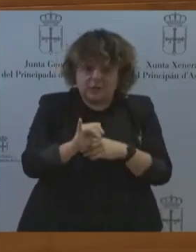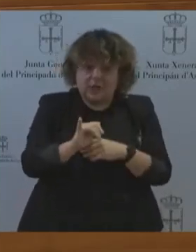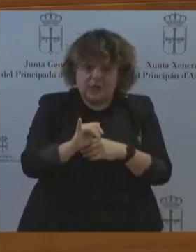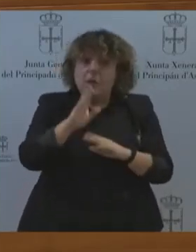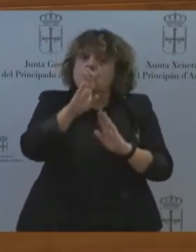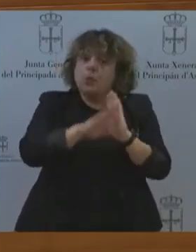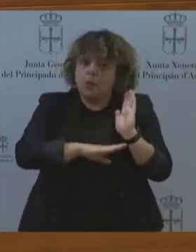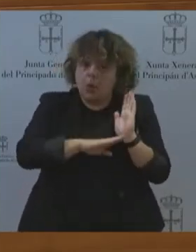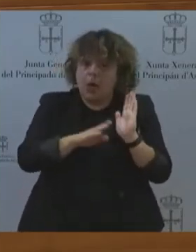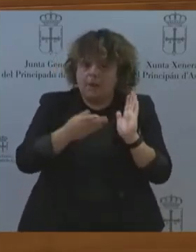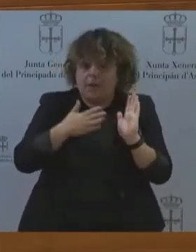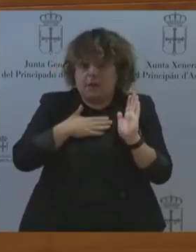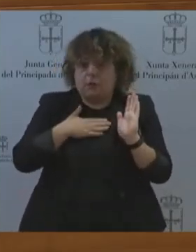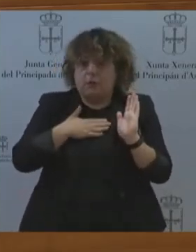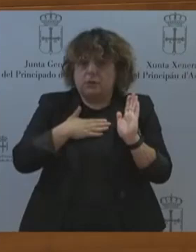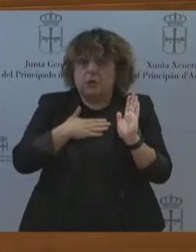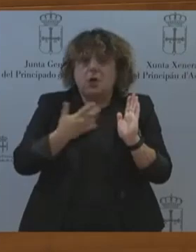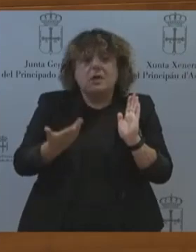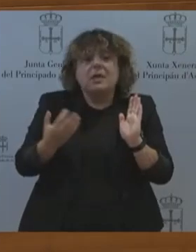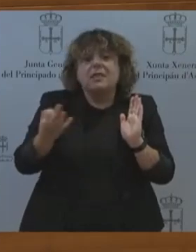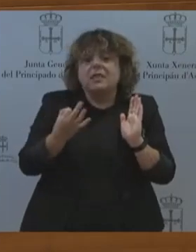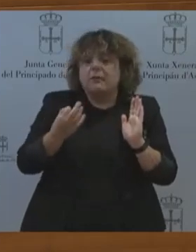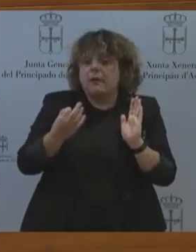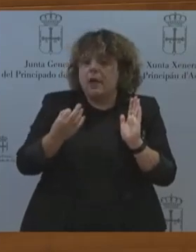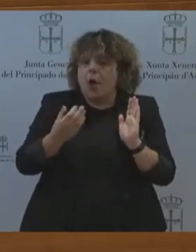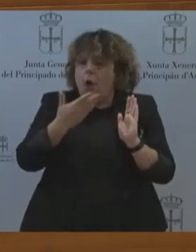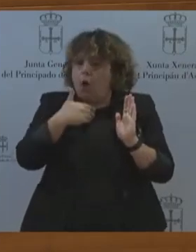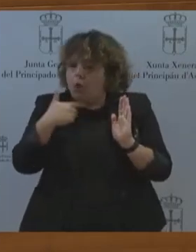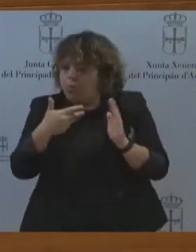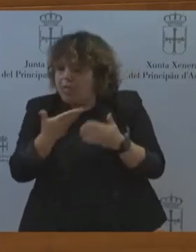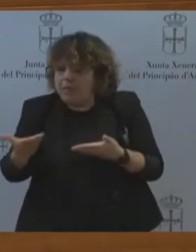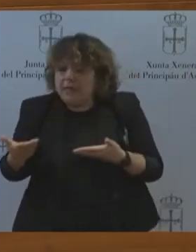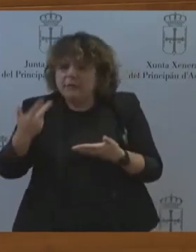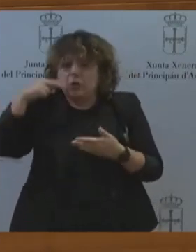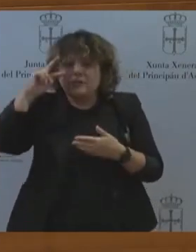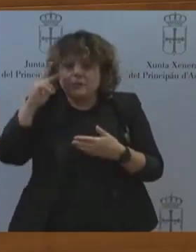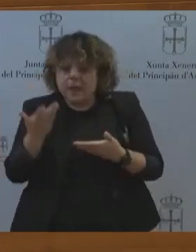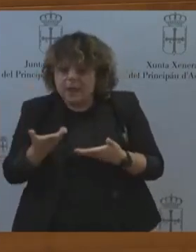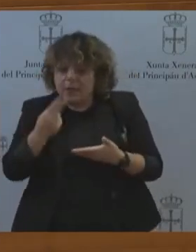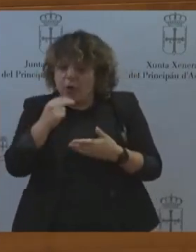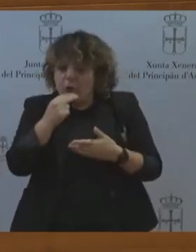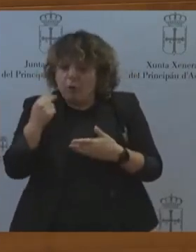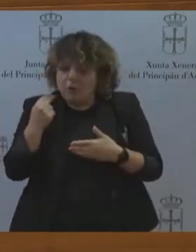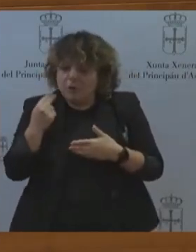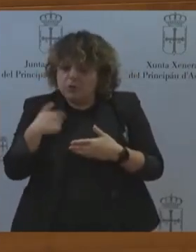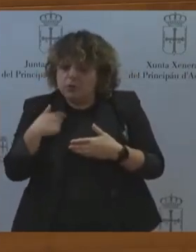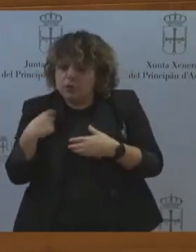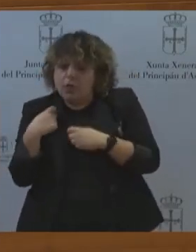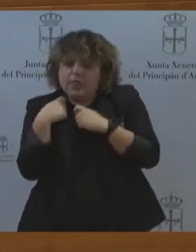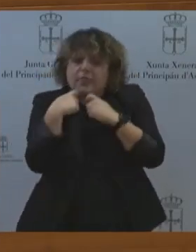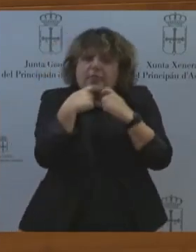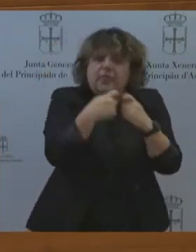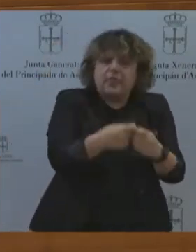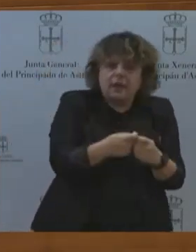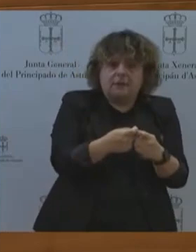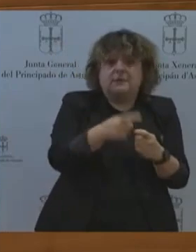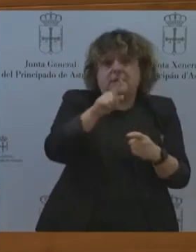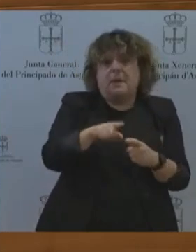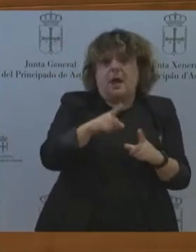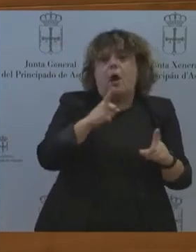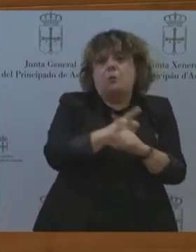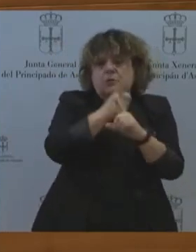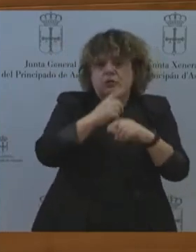conocimiento y nuestra experiencia y nuestro compromiso al servicio de Asturias, también desde la oposición. Aunque, señor Barbón, sí que gustaría